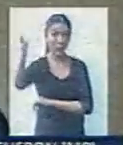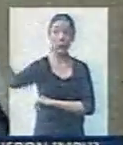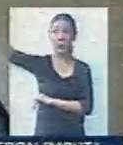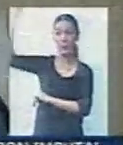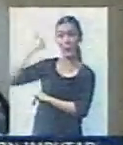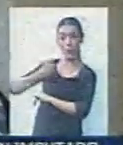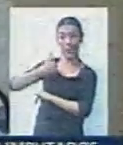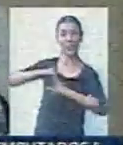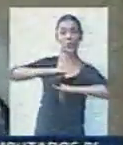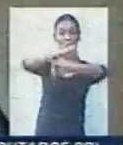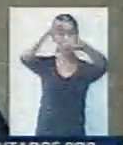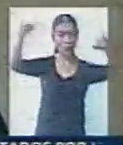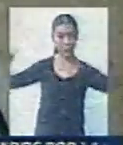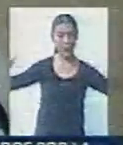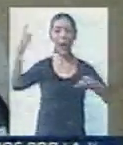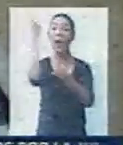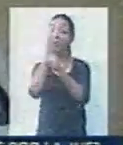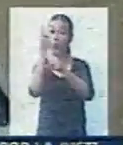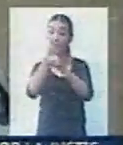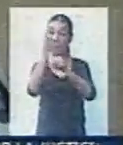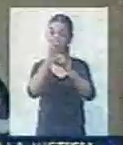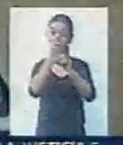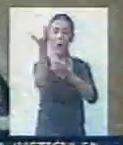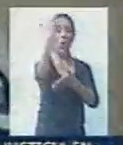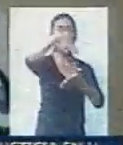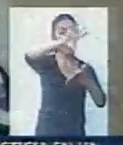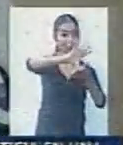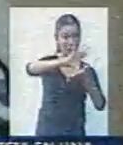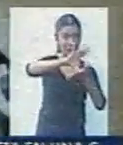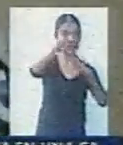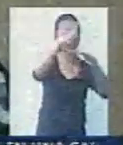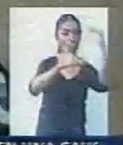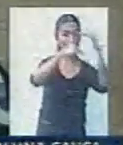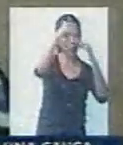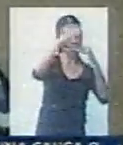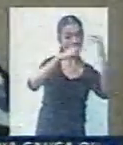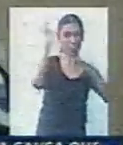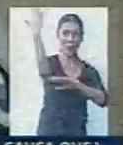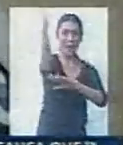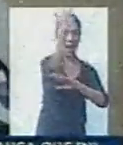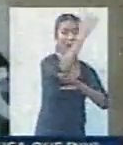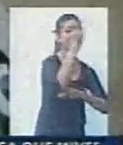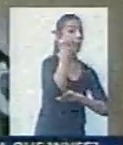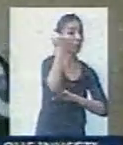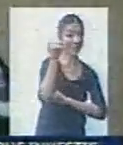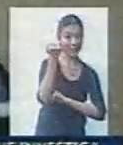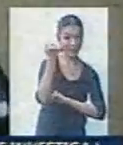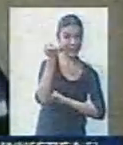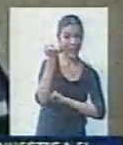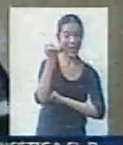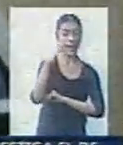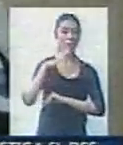lo concreto es que en los próximos días, estimamos que no más de 10 días, tendríamos que estar terminando la plaza con